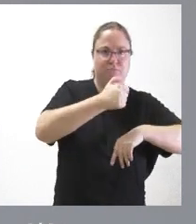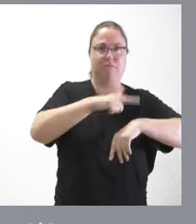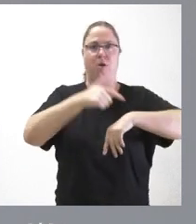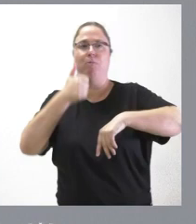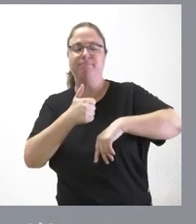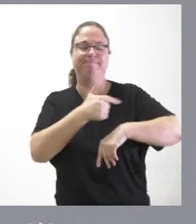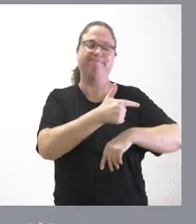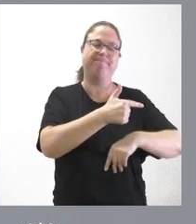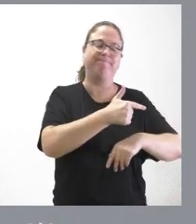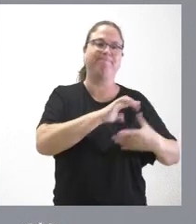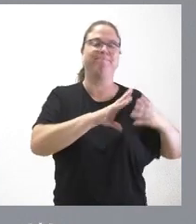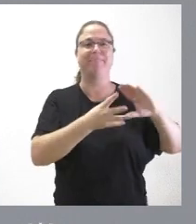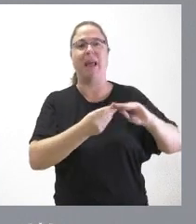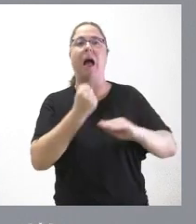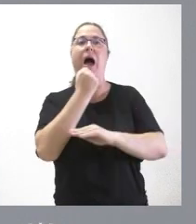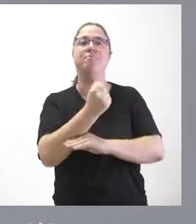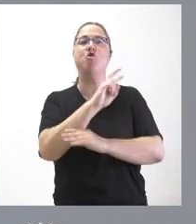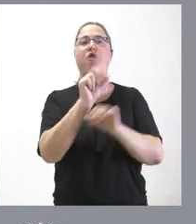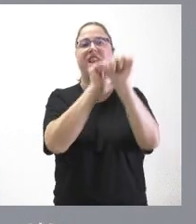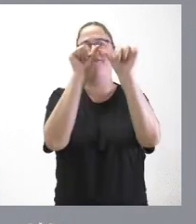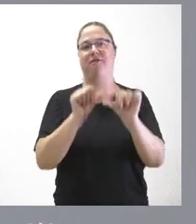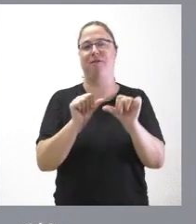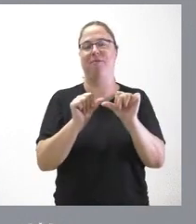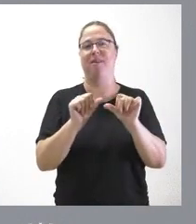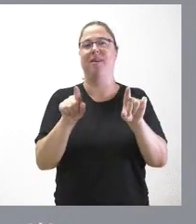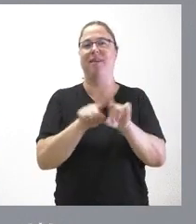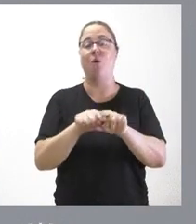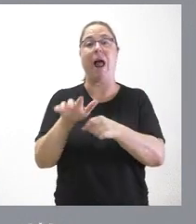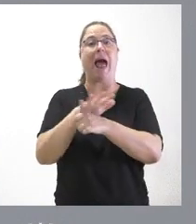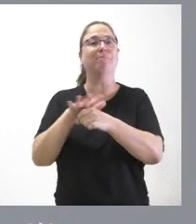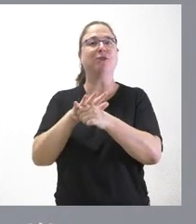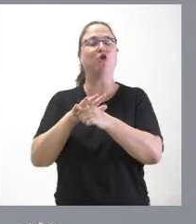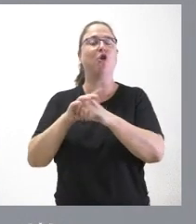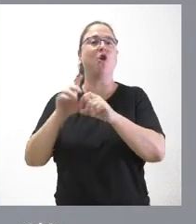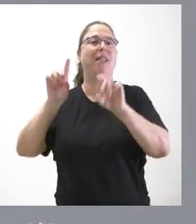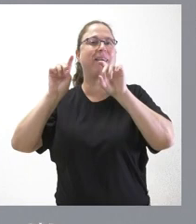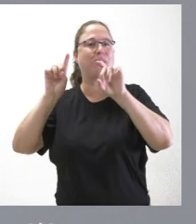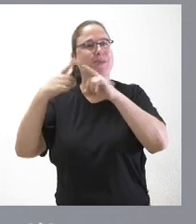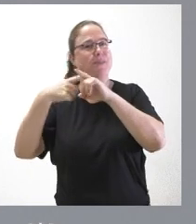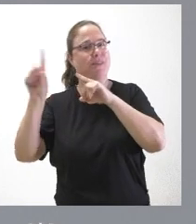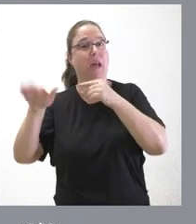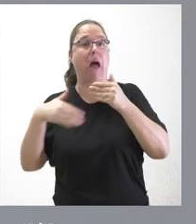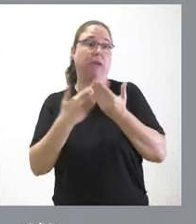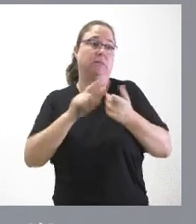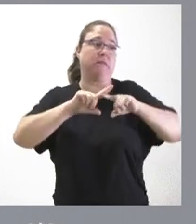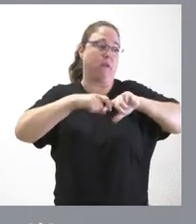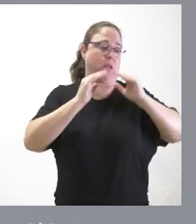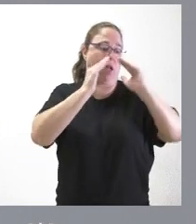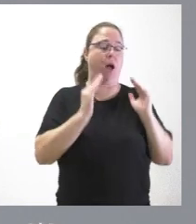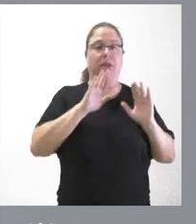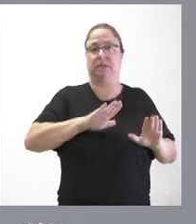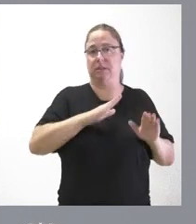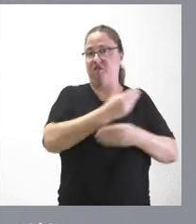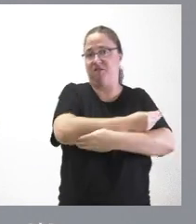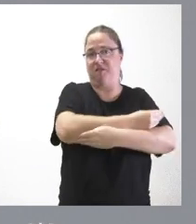otras fórmulas de apoyo menos vinculadas al ámbito educativo o bien la propia estancia en casa. Yo diría,